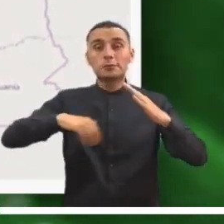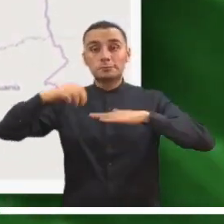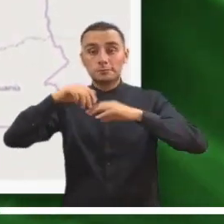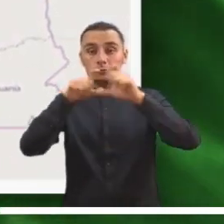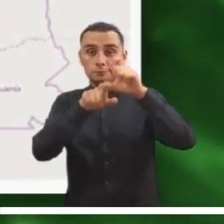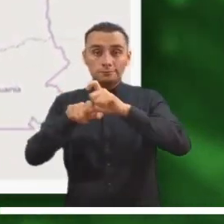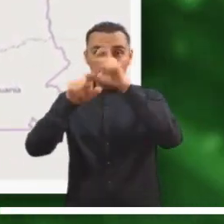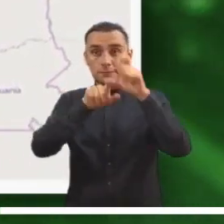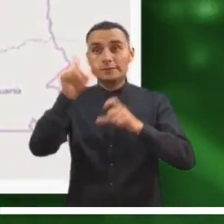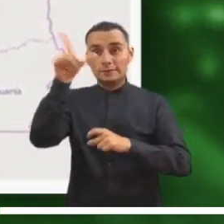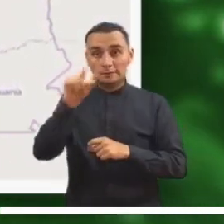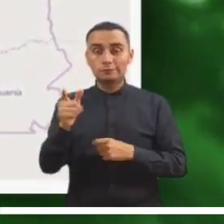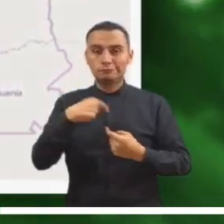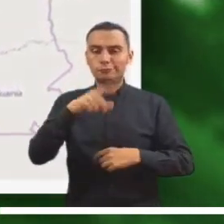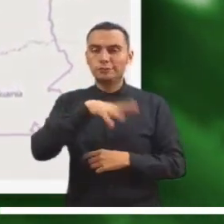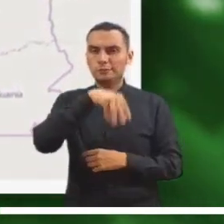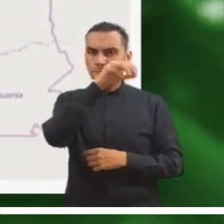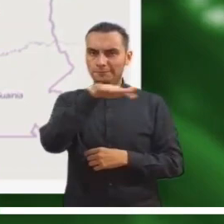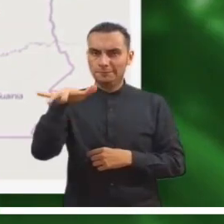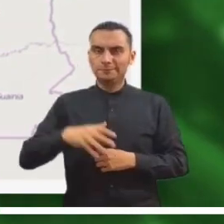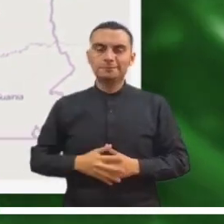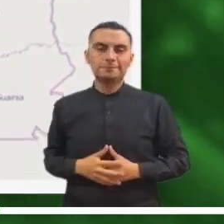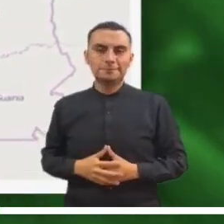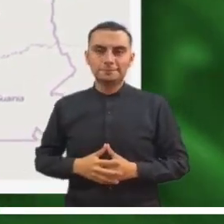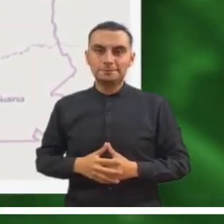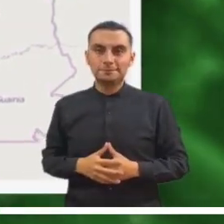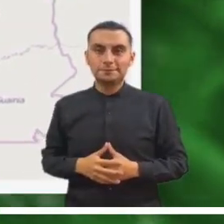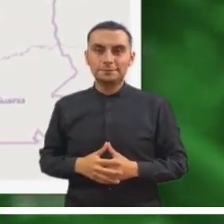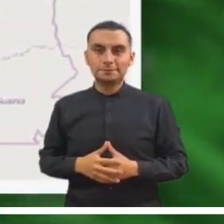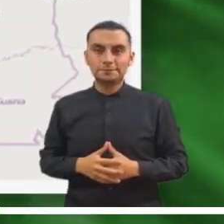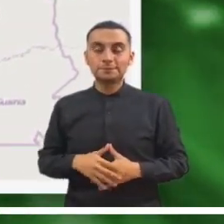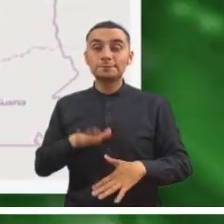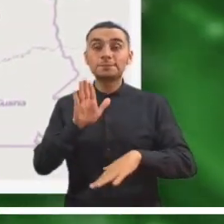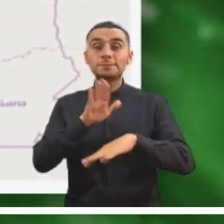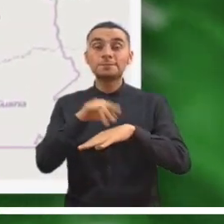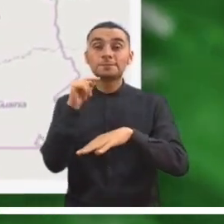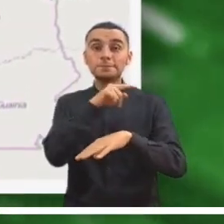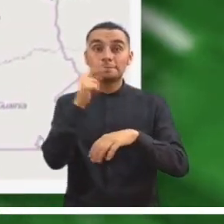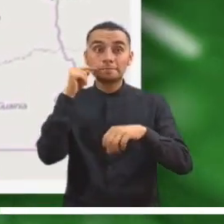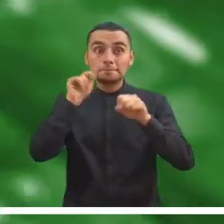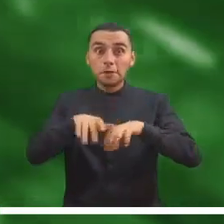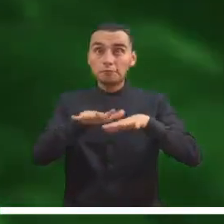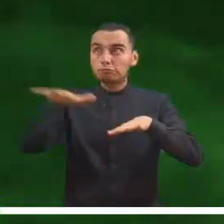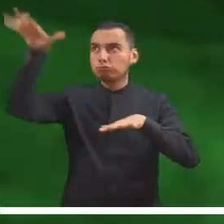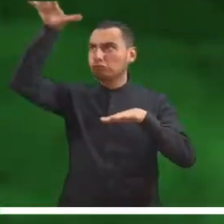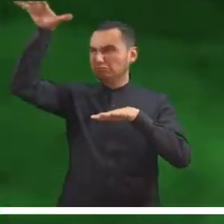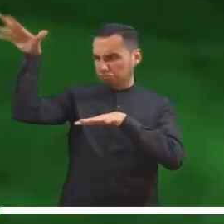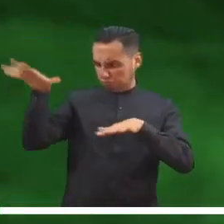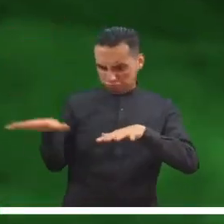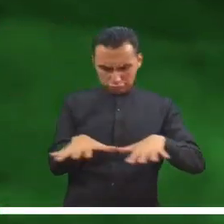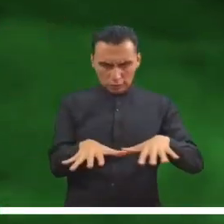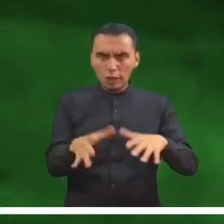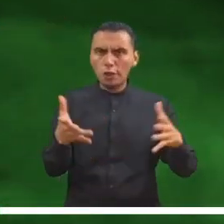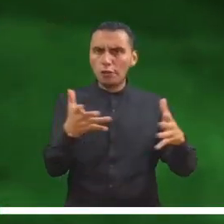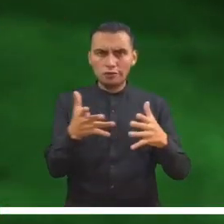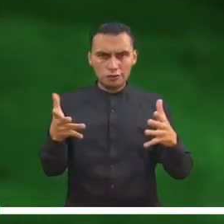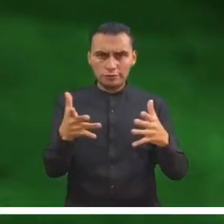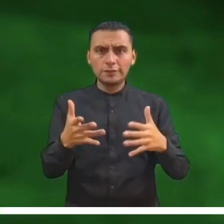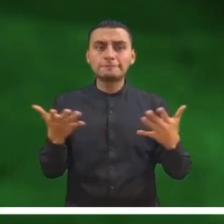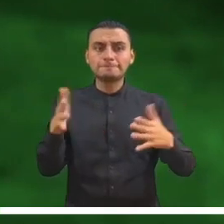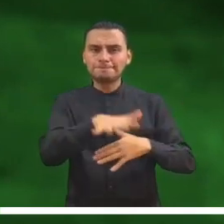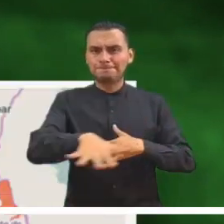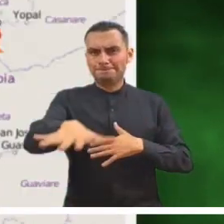Cundinamarca, Santander, La Guajira, Cesar, Norte de Santander y Magdalena. Alerta roja por alta probabilidad de